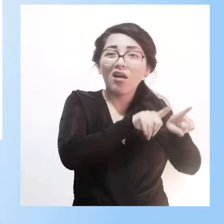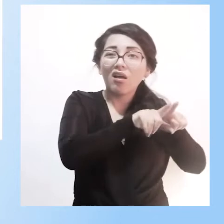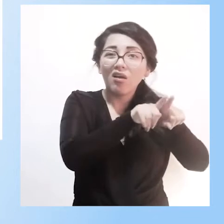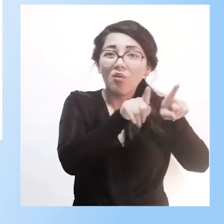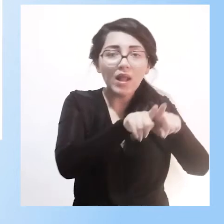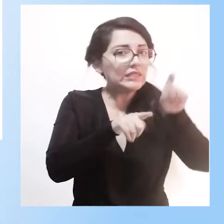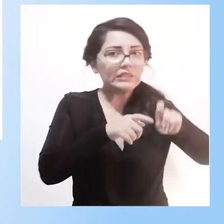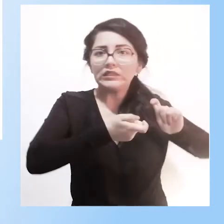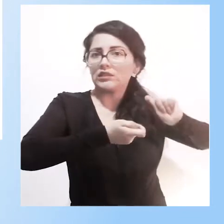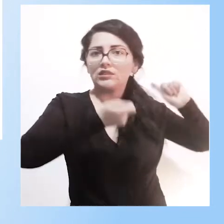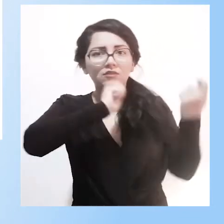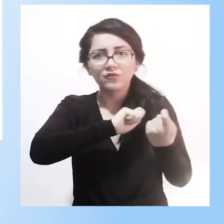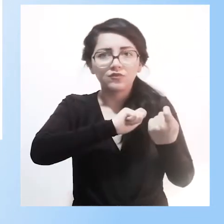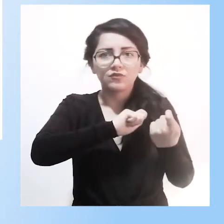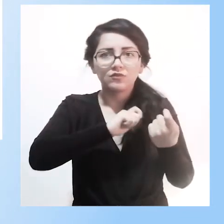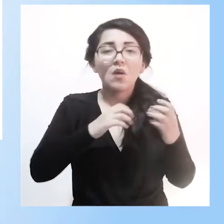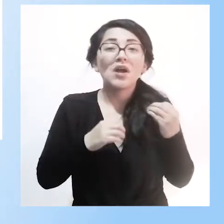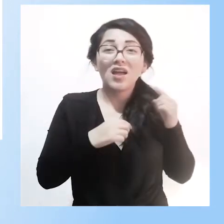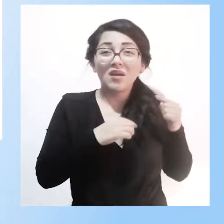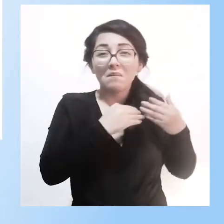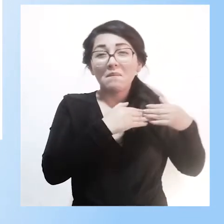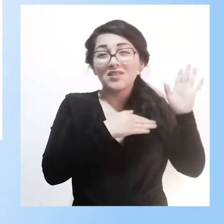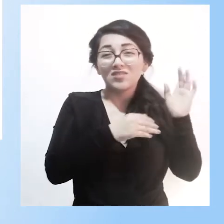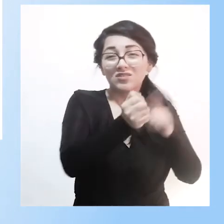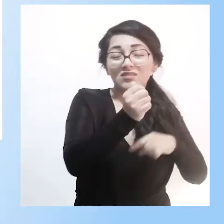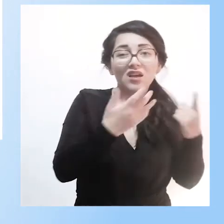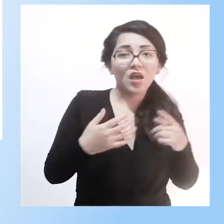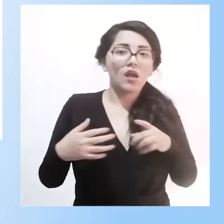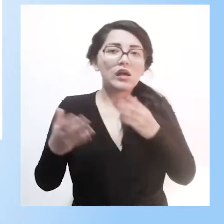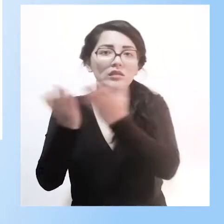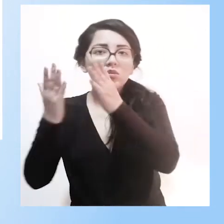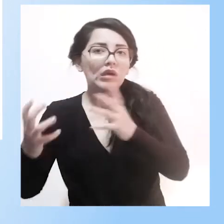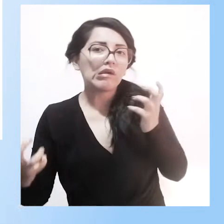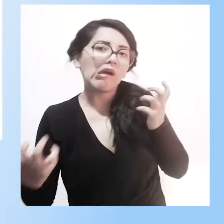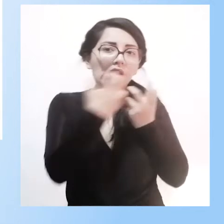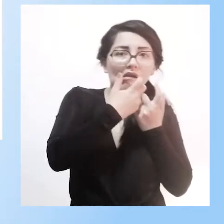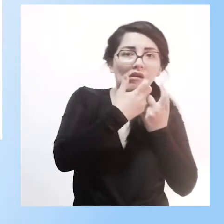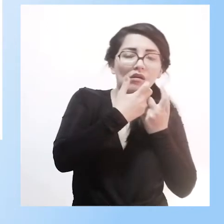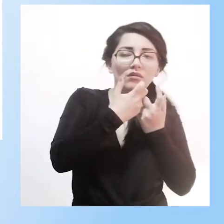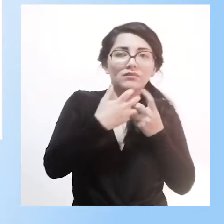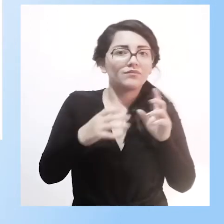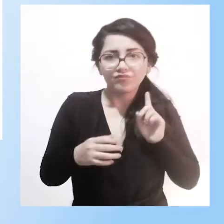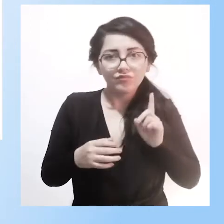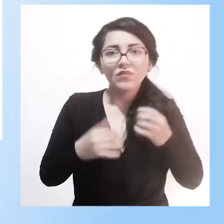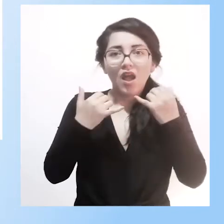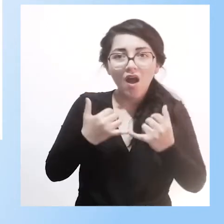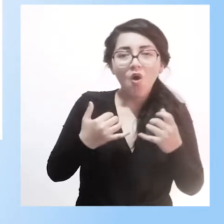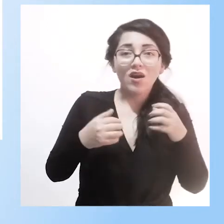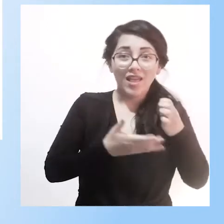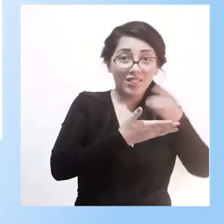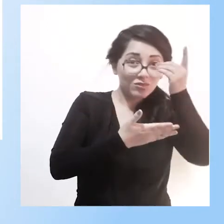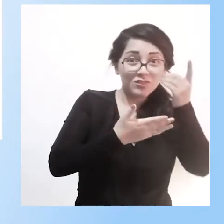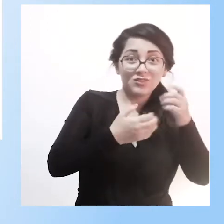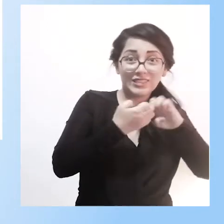alguna manera han permanecido inmóviles exigiendo que sean los estudiantes quienes tienen que adaptarse. Sus conductas, sus comportamientos y sus